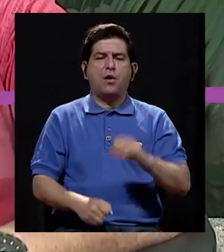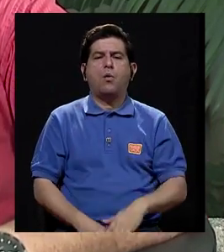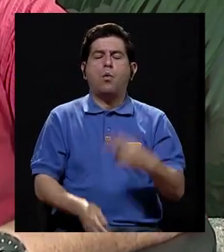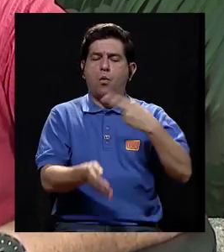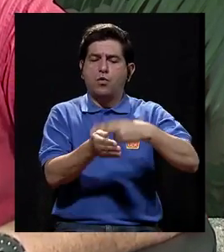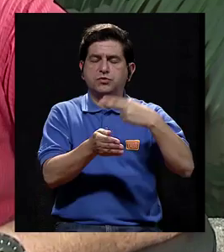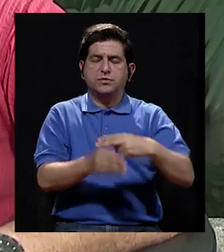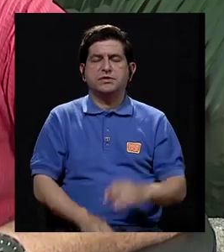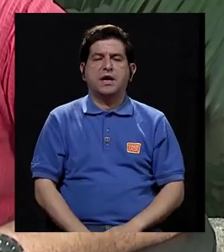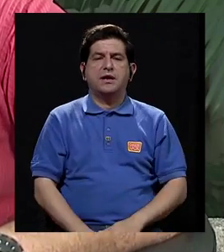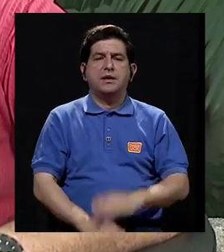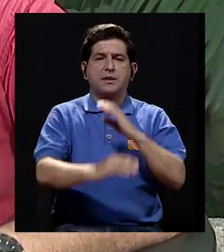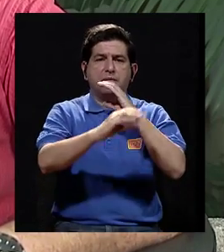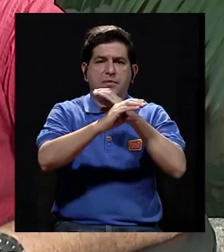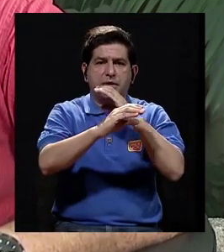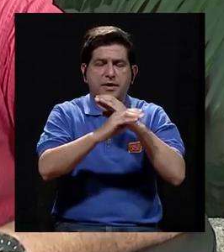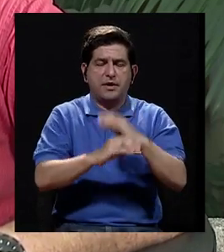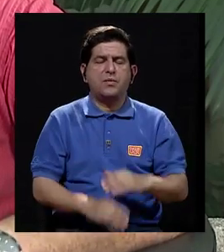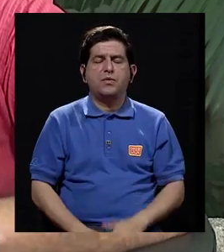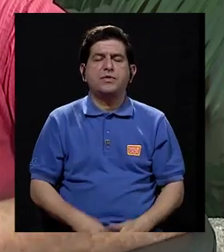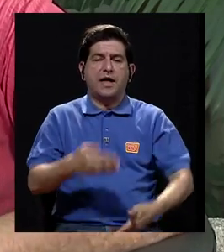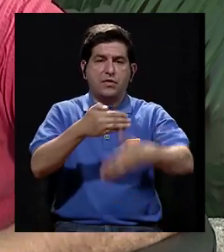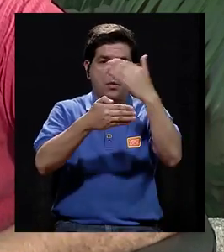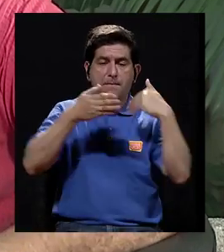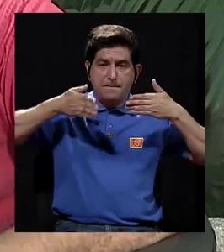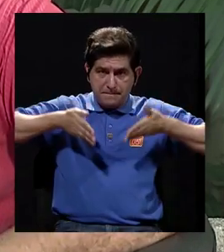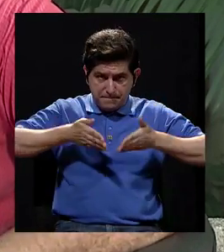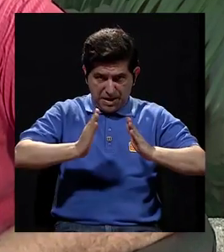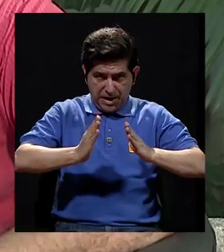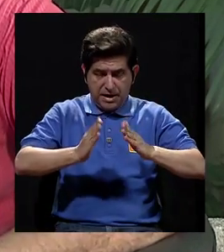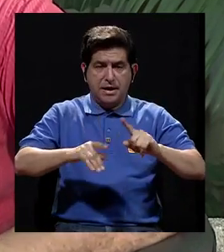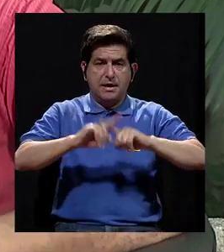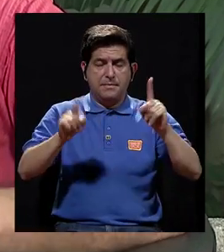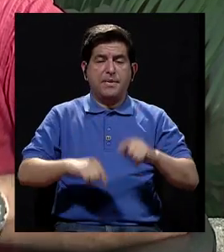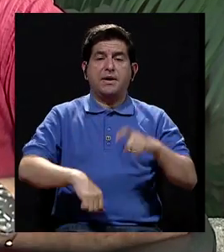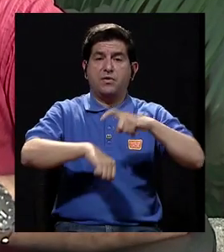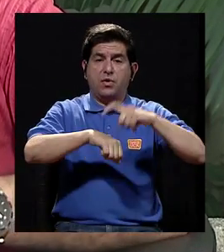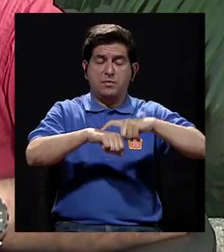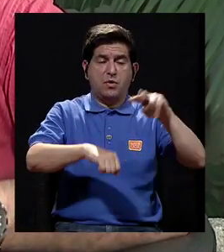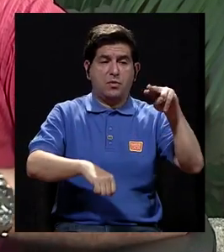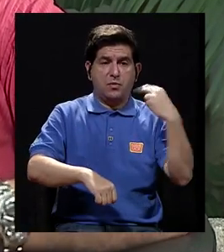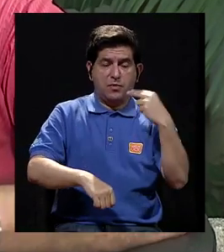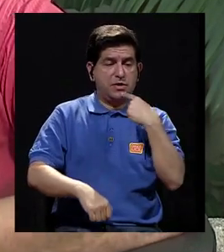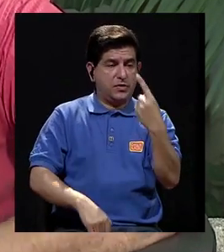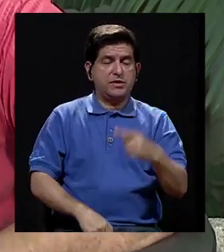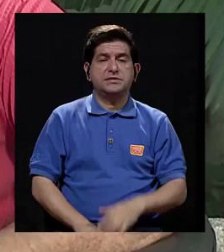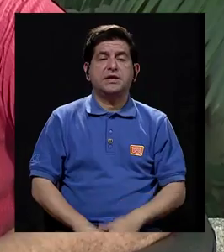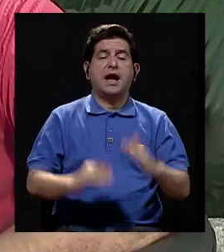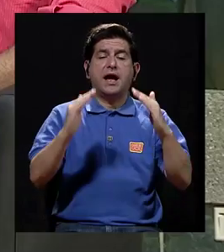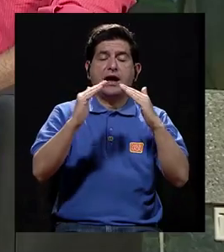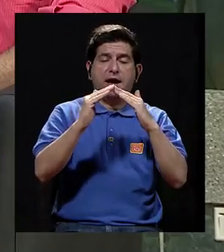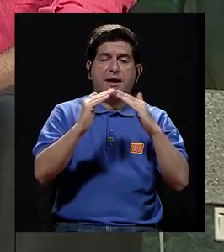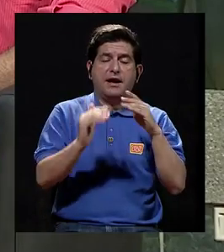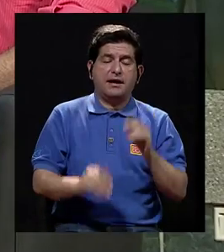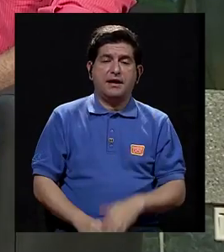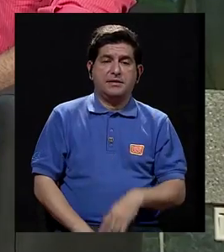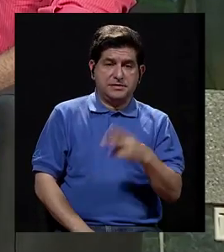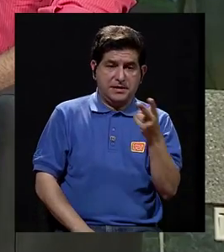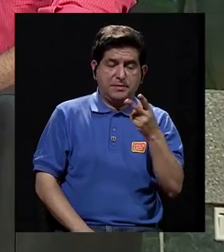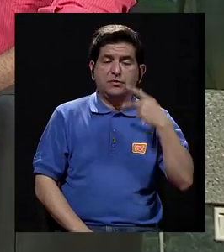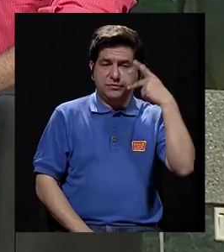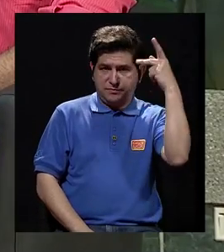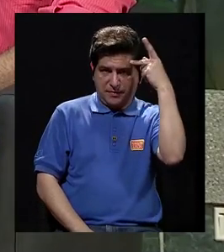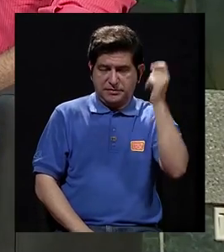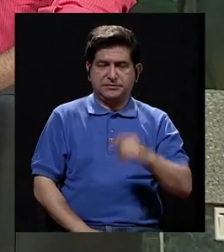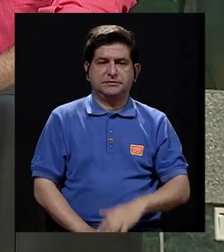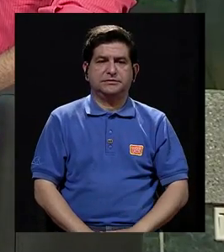para iniciar su control prenatal. Pero eso es desde el momento en que recibe la noticia de que en la casa van a ser padres. ¿Cuáles son